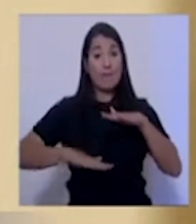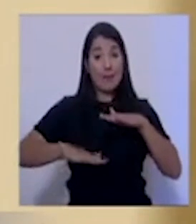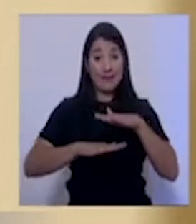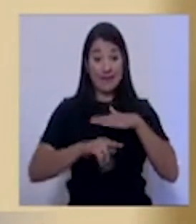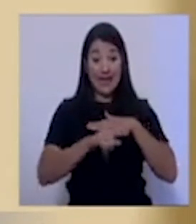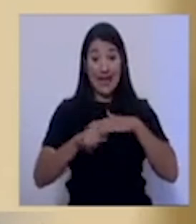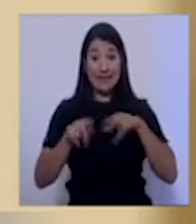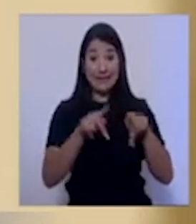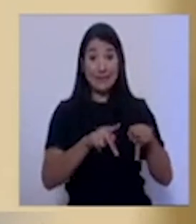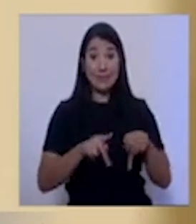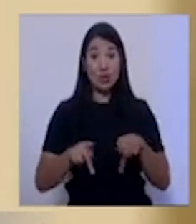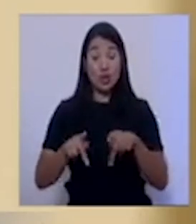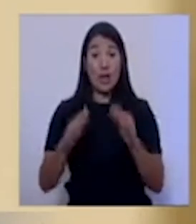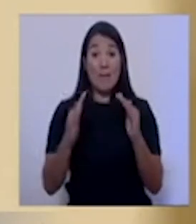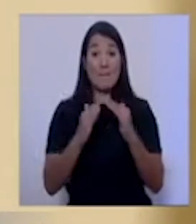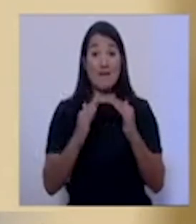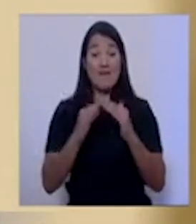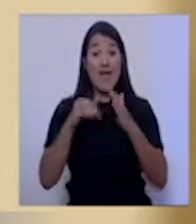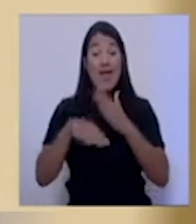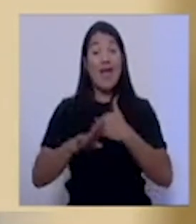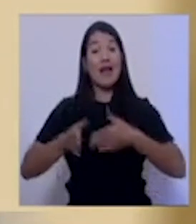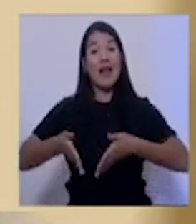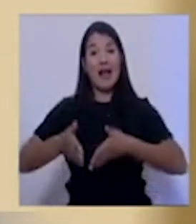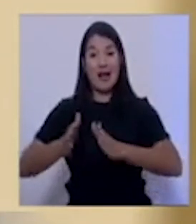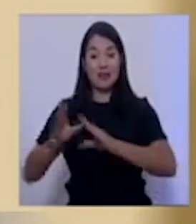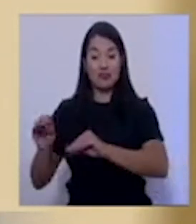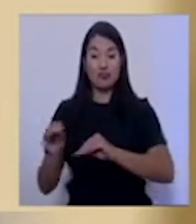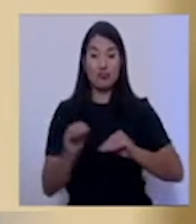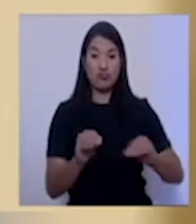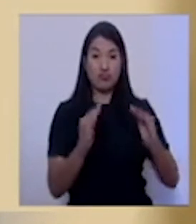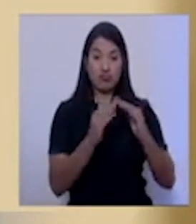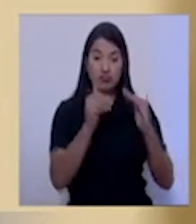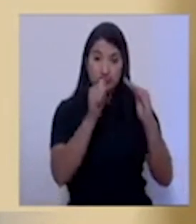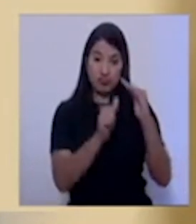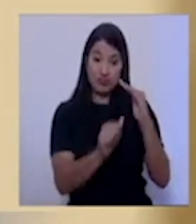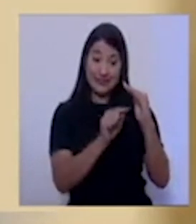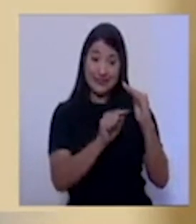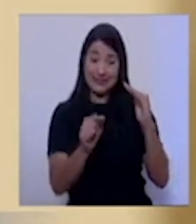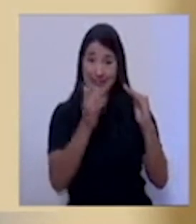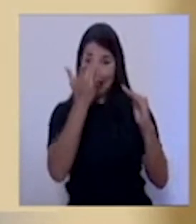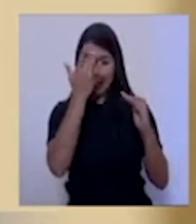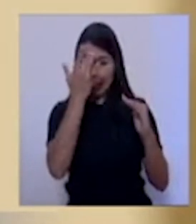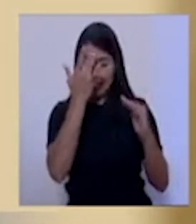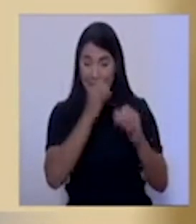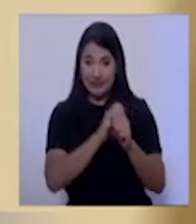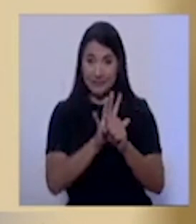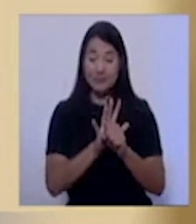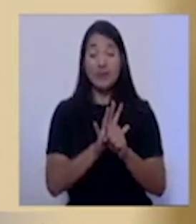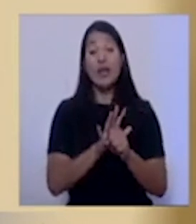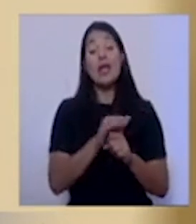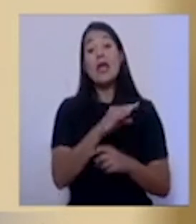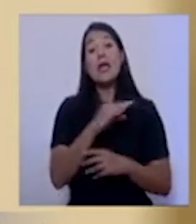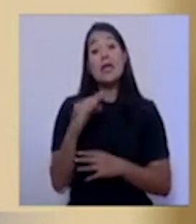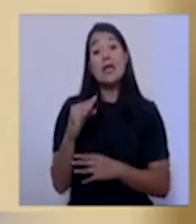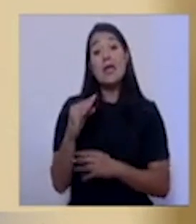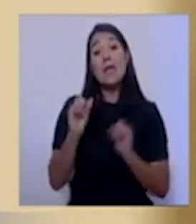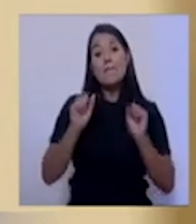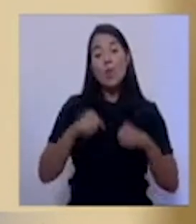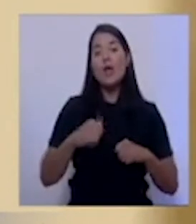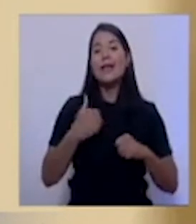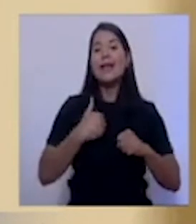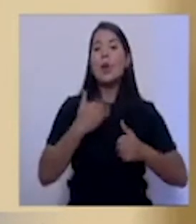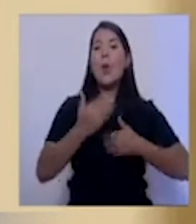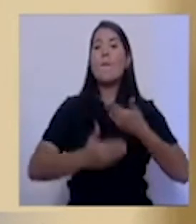que les permitan trabajar procesos concretos dentro del albergue y que pueda eventualmente orientar un proceso integral